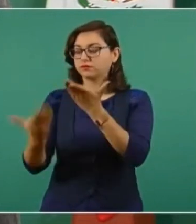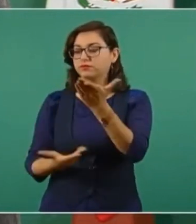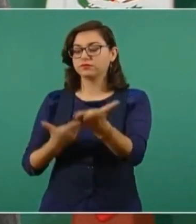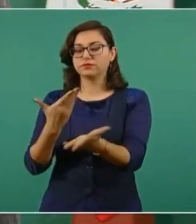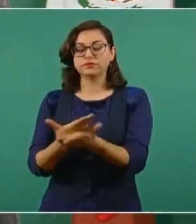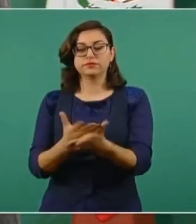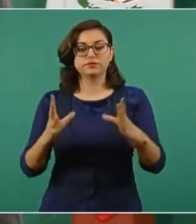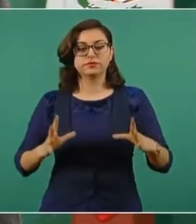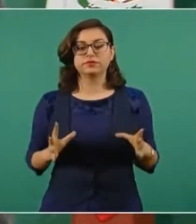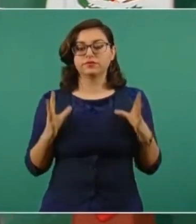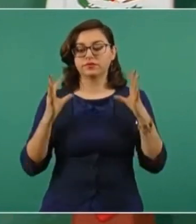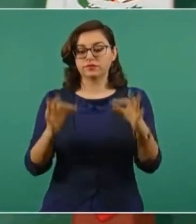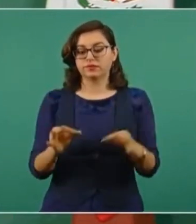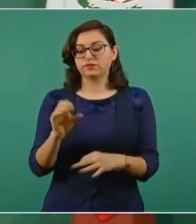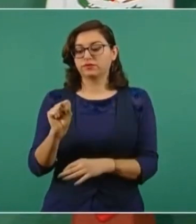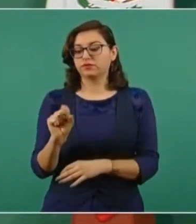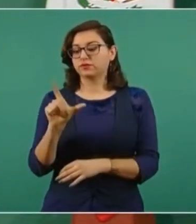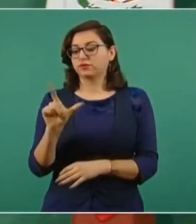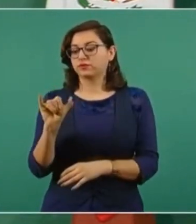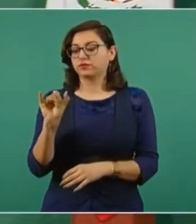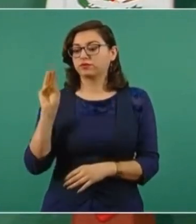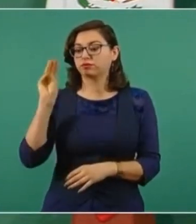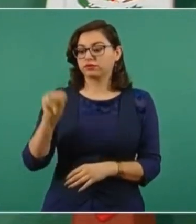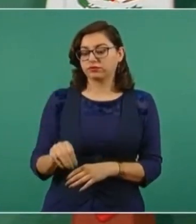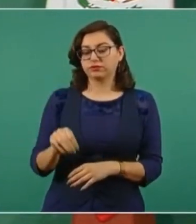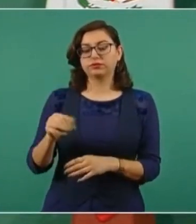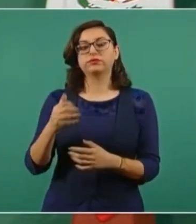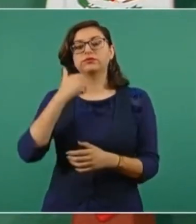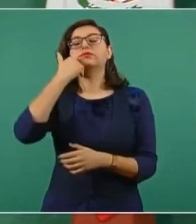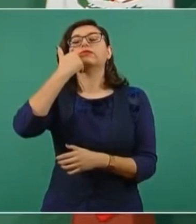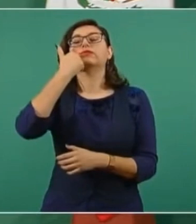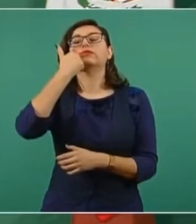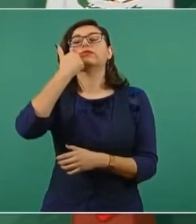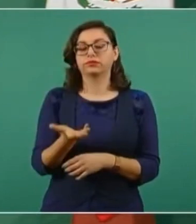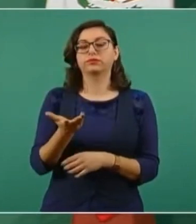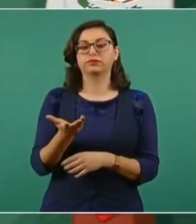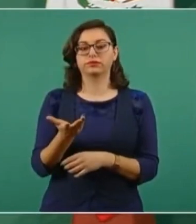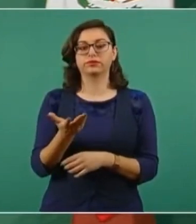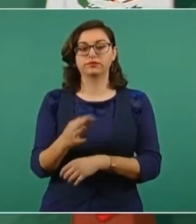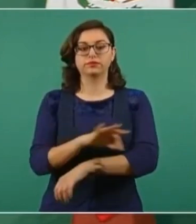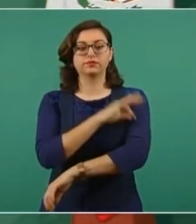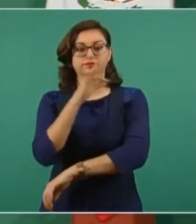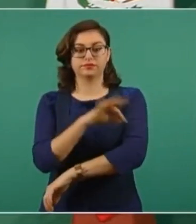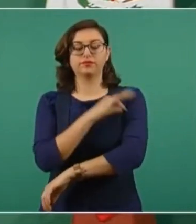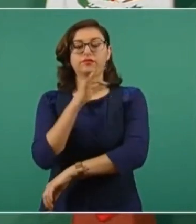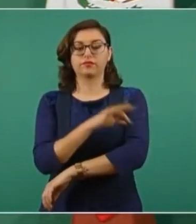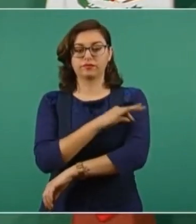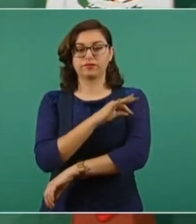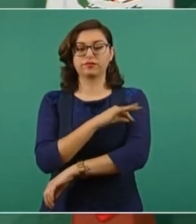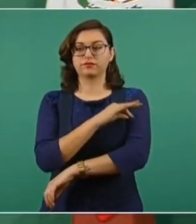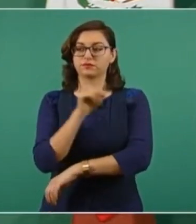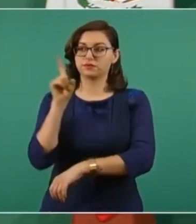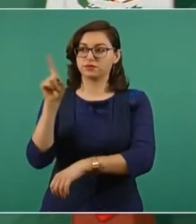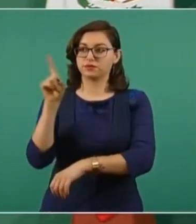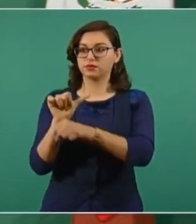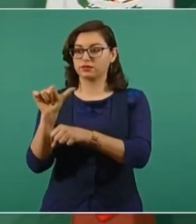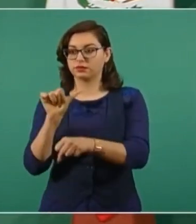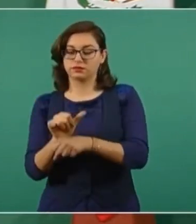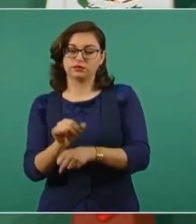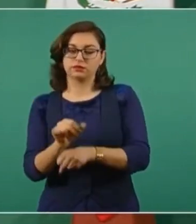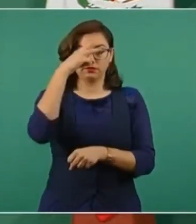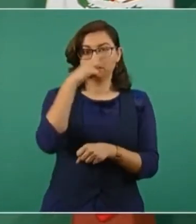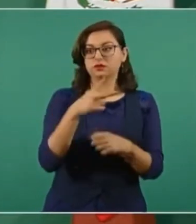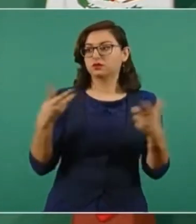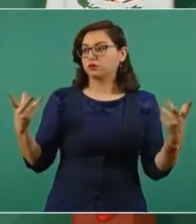Carlos Slim tenían el propósito de producir vacunas en Argentina y en México,